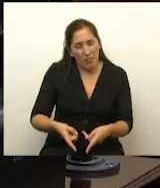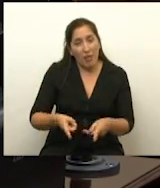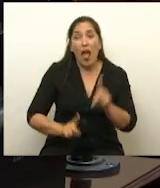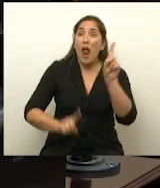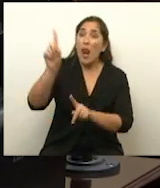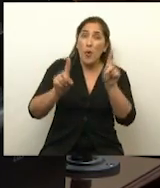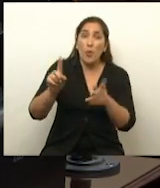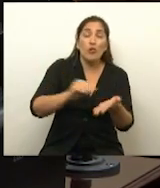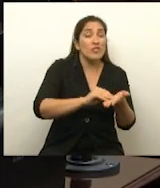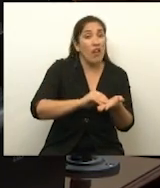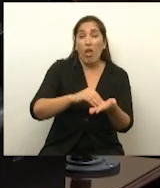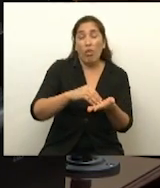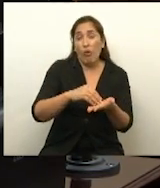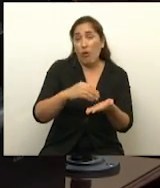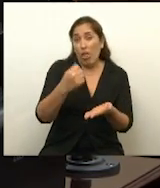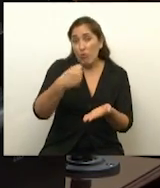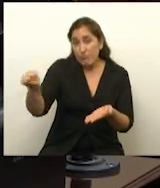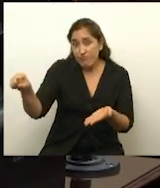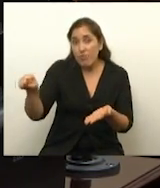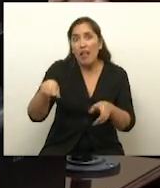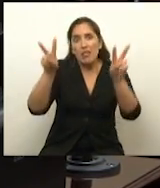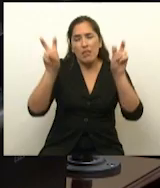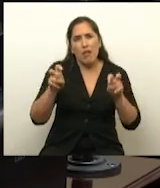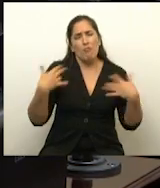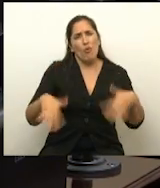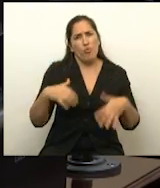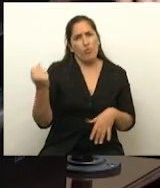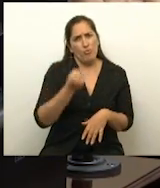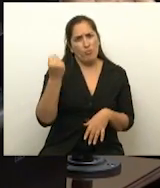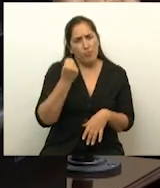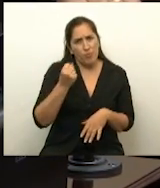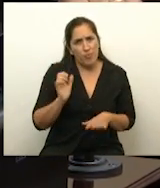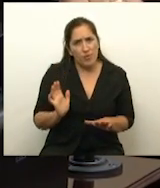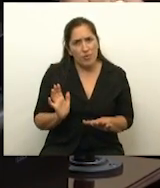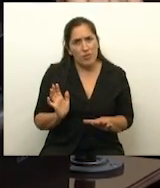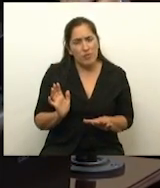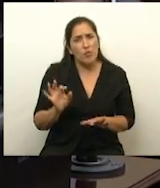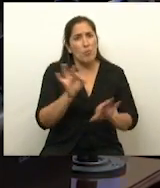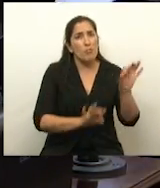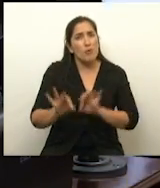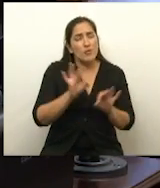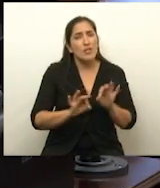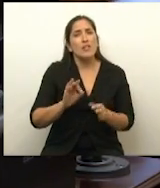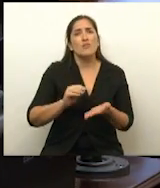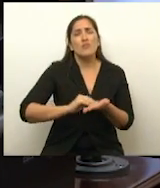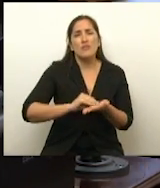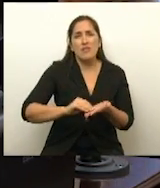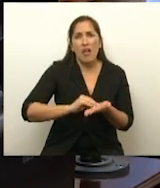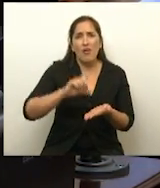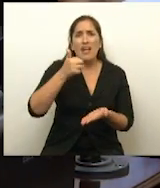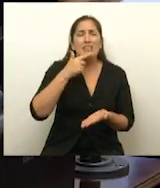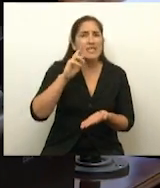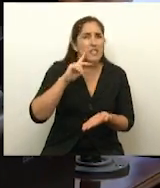senadores que se han ausentado en un tema importante. Es un proyecto del senador Casero y hay una gran